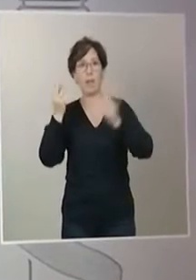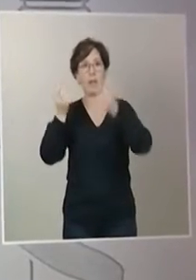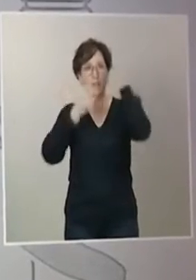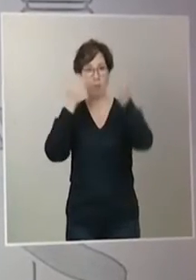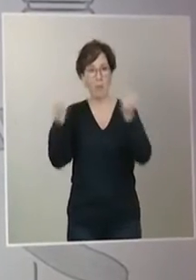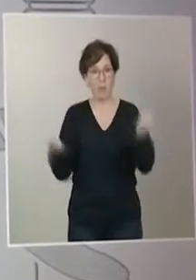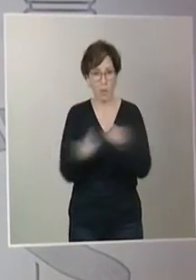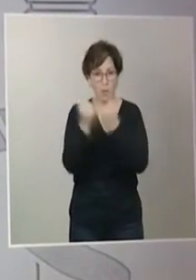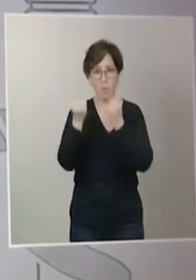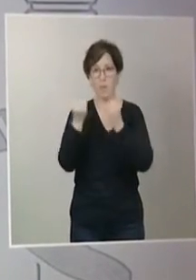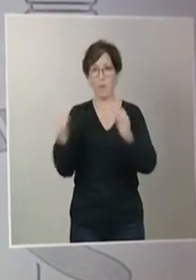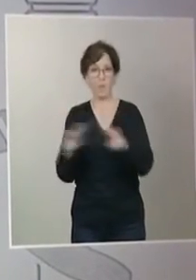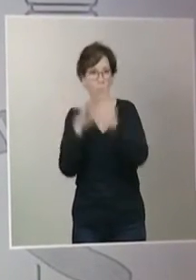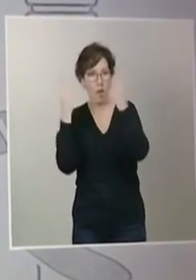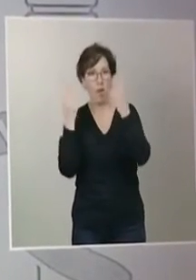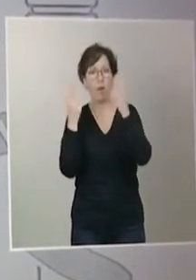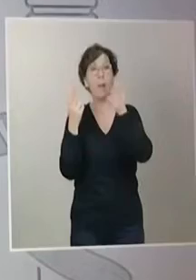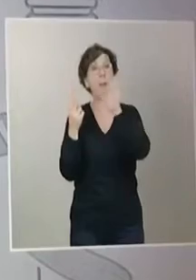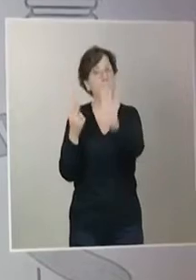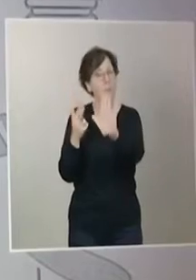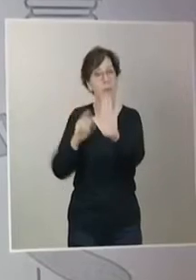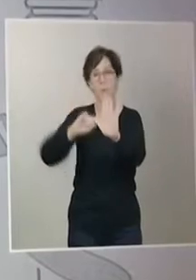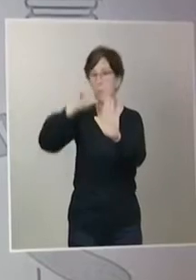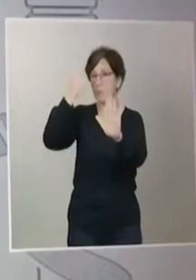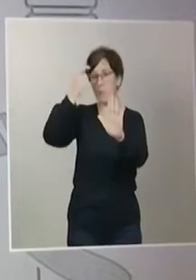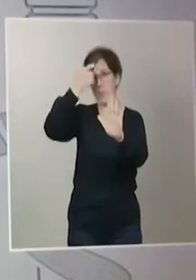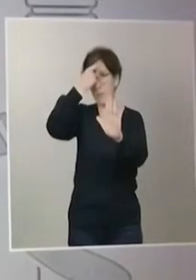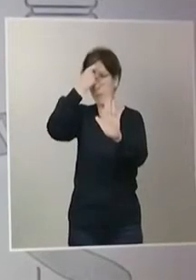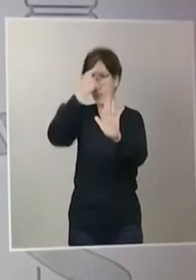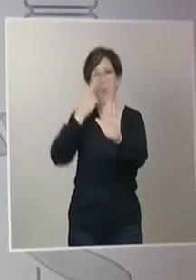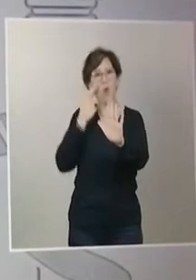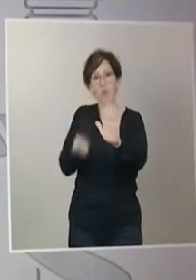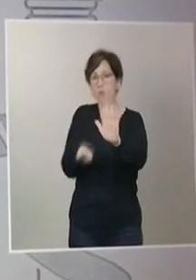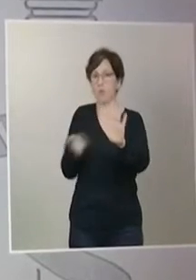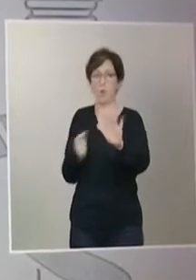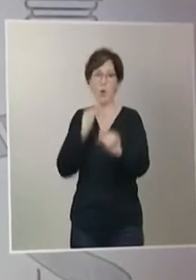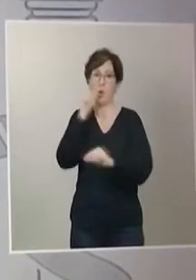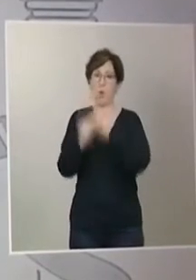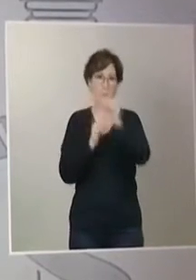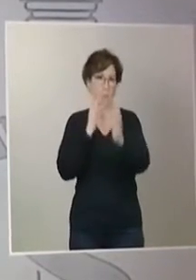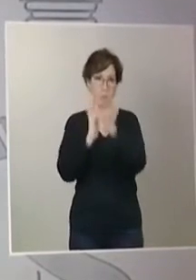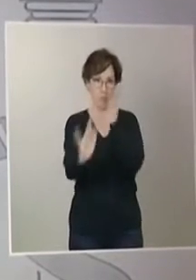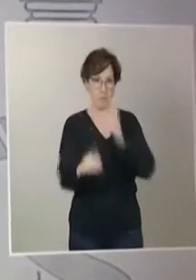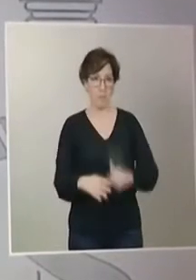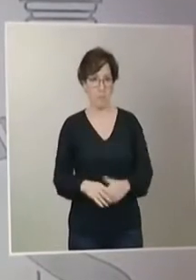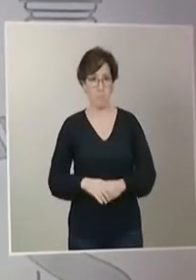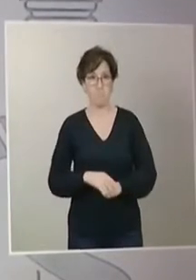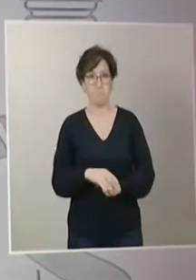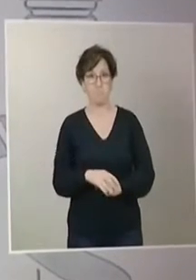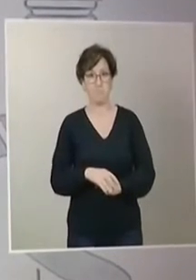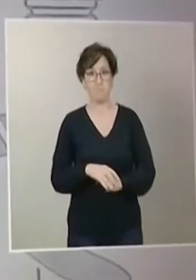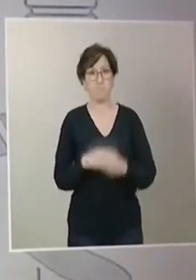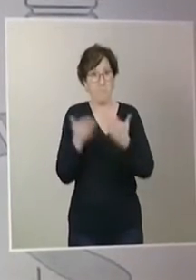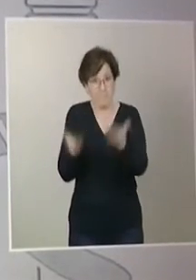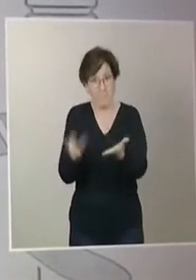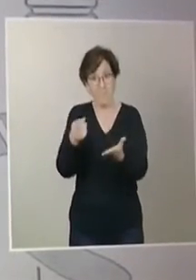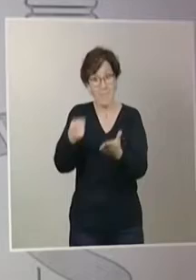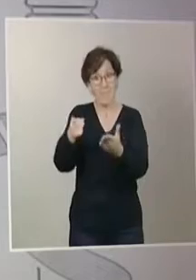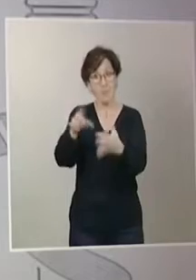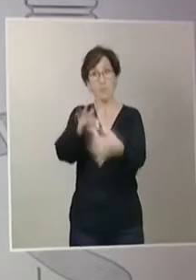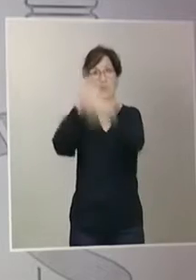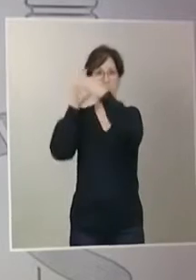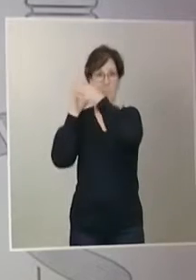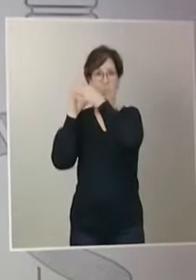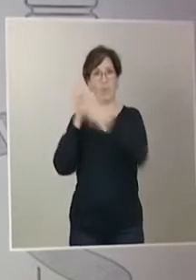Hoy, 12 de mayo, por 30 días más, voy a renovar el decreto del